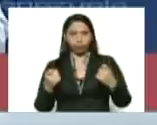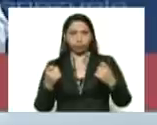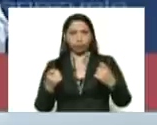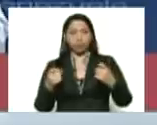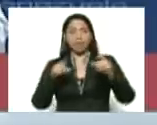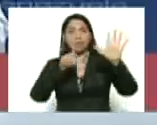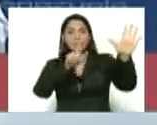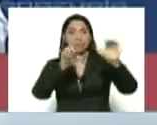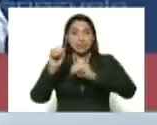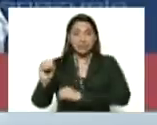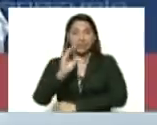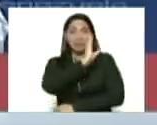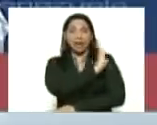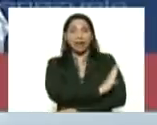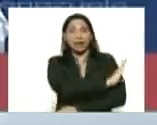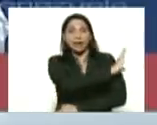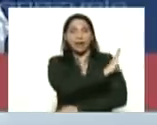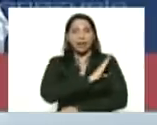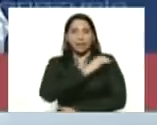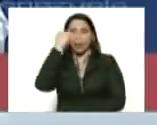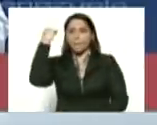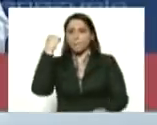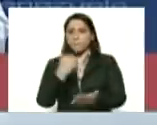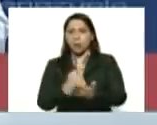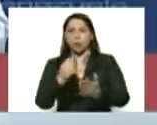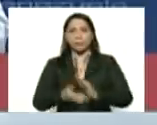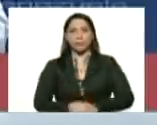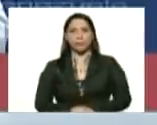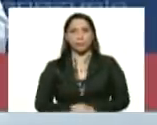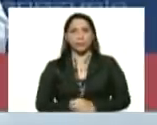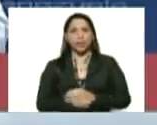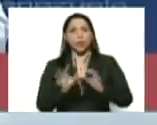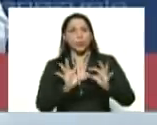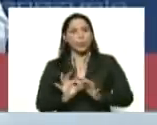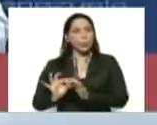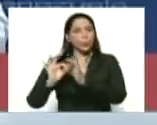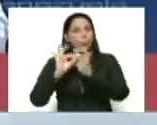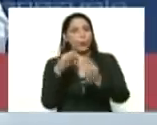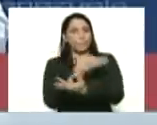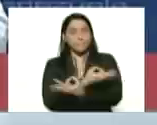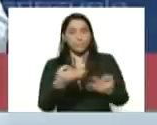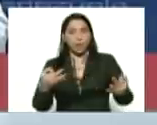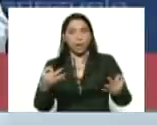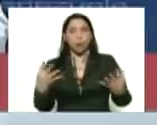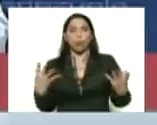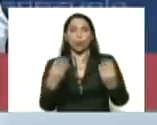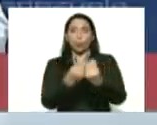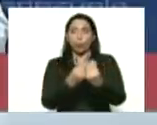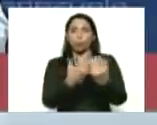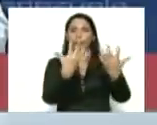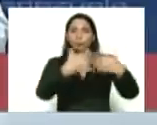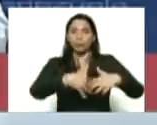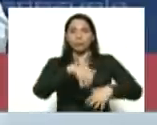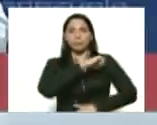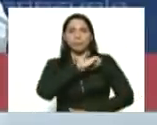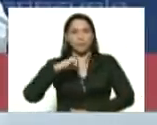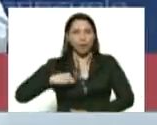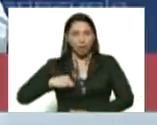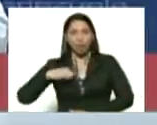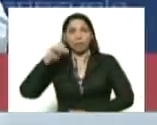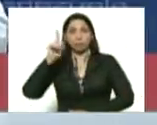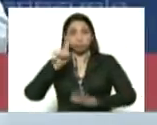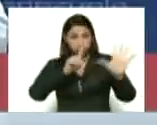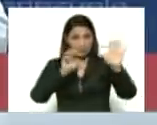60 clínicas certificadas en una unión perfecta con el sector privado. 60 clínicas